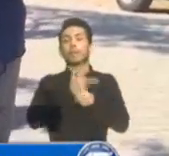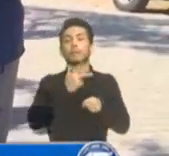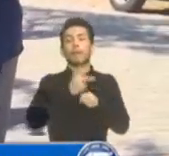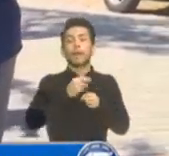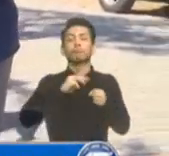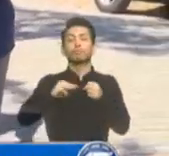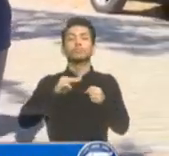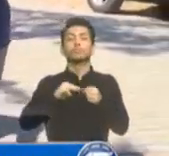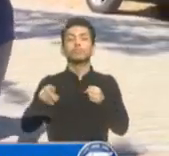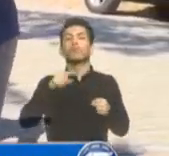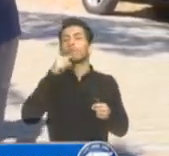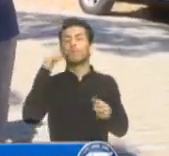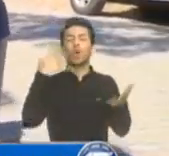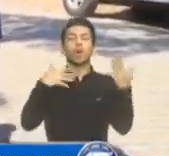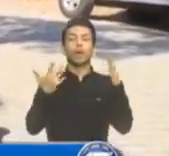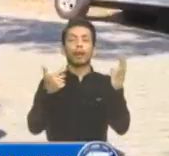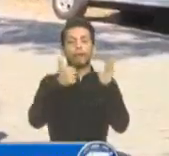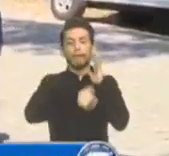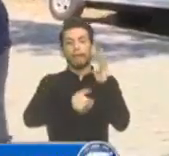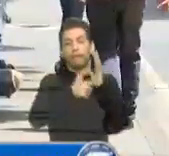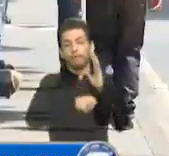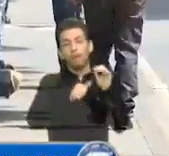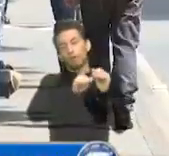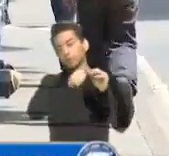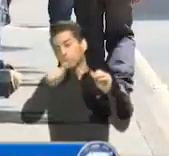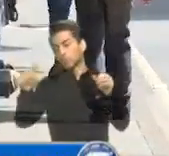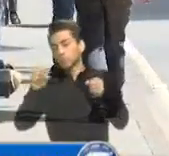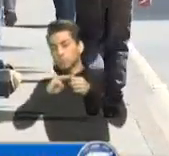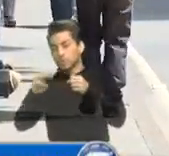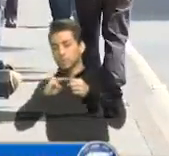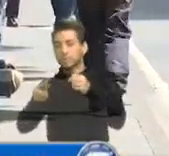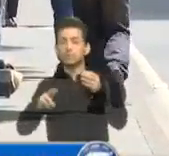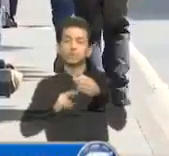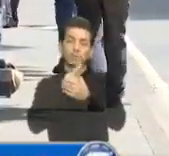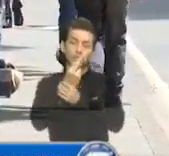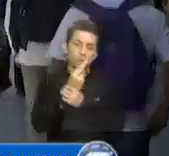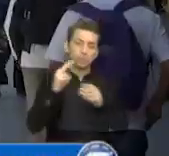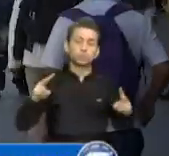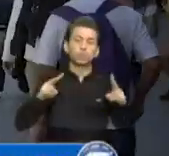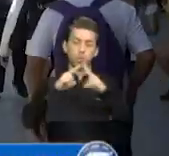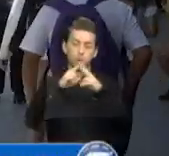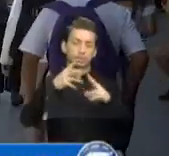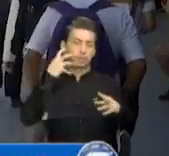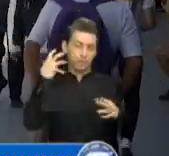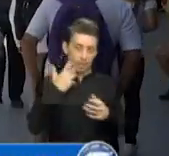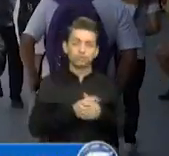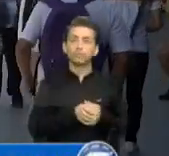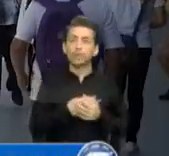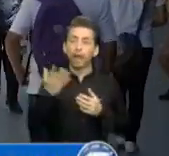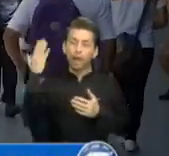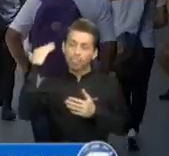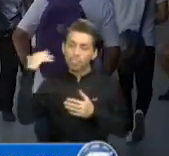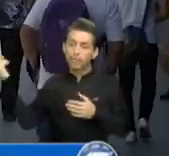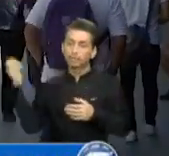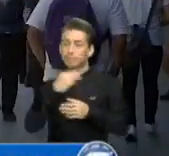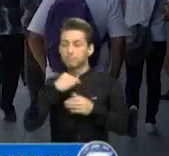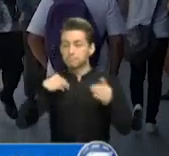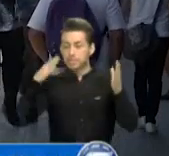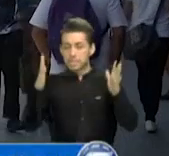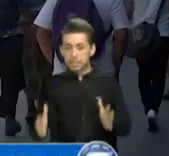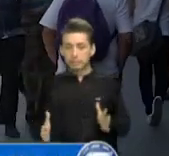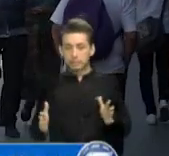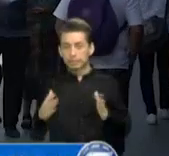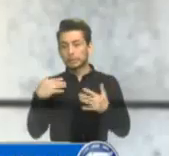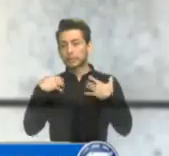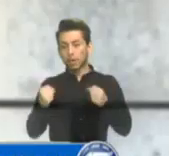naranja, junto a varios municipios de Santa Rosa, Sololá y San Marcos. En declaraciones anteriores, la ministra de Salud, Amelia